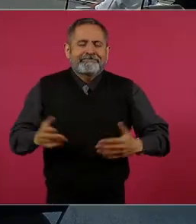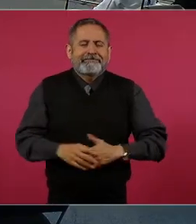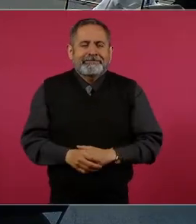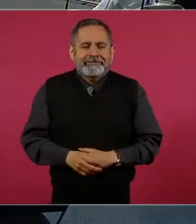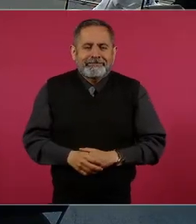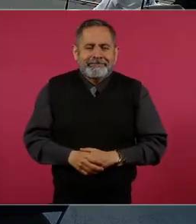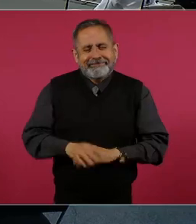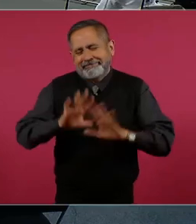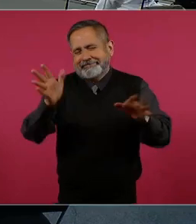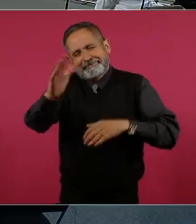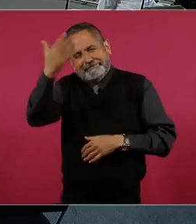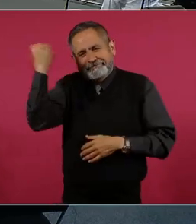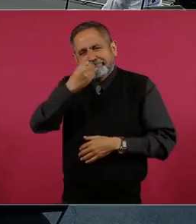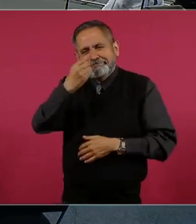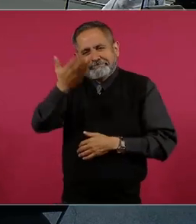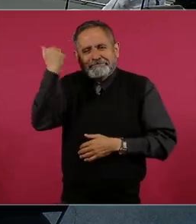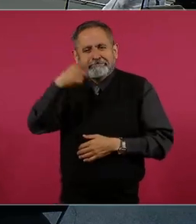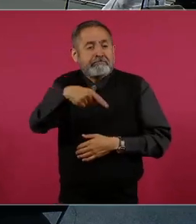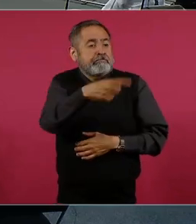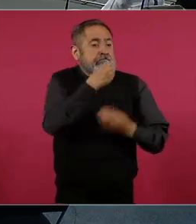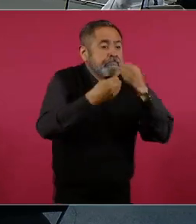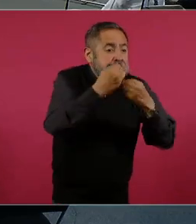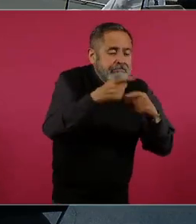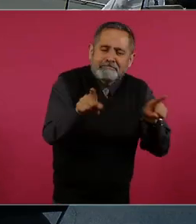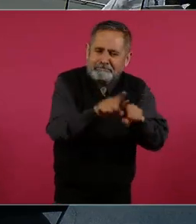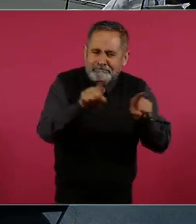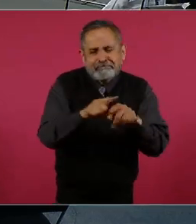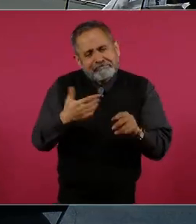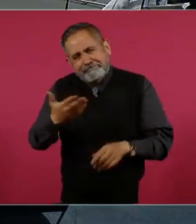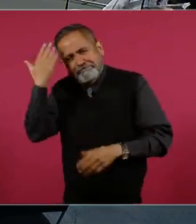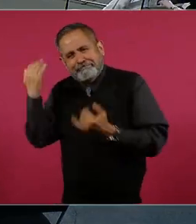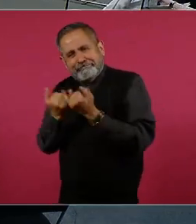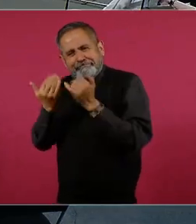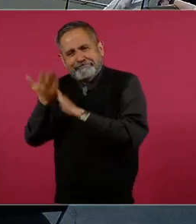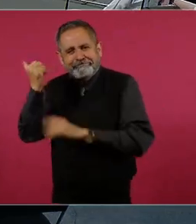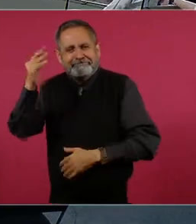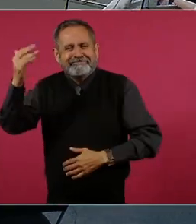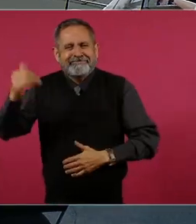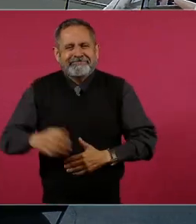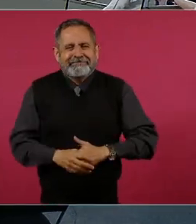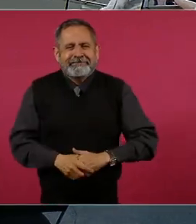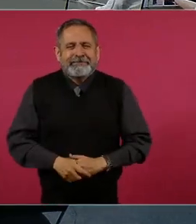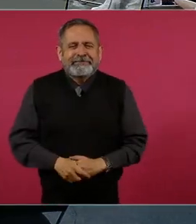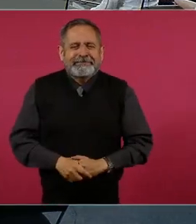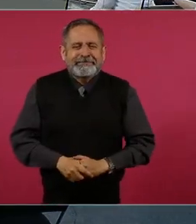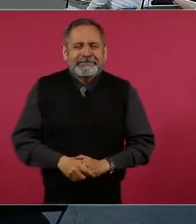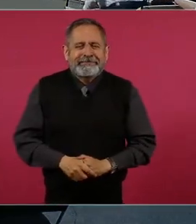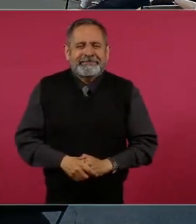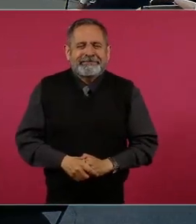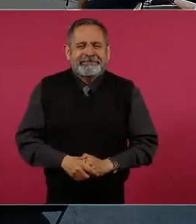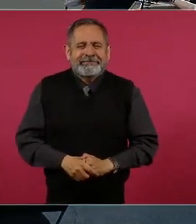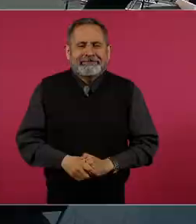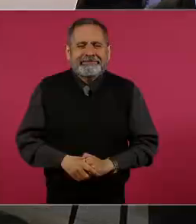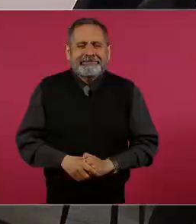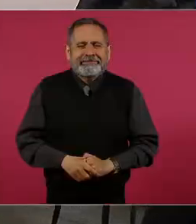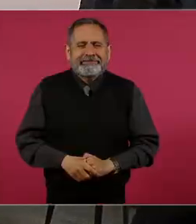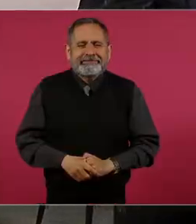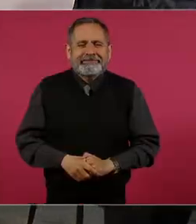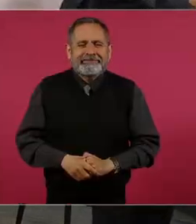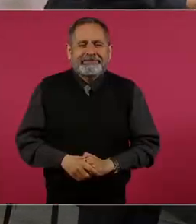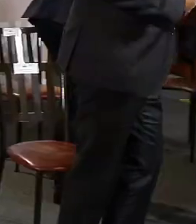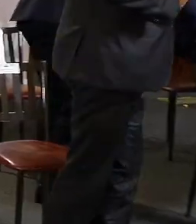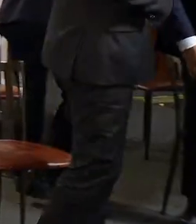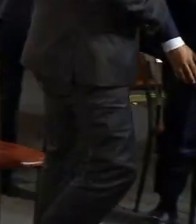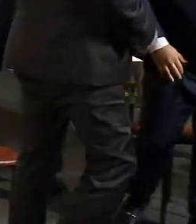Vámonos a desayunar ya. Ellos están desayunando, nosotros no vamos. Adiós. Y ya está. Ya está.